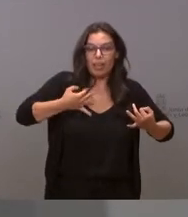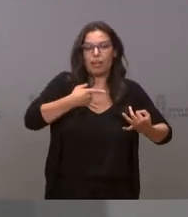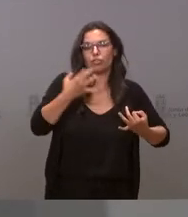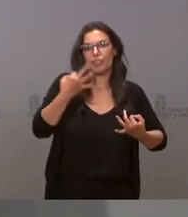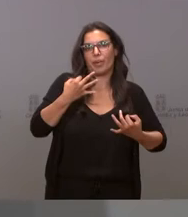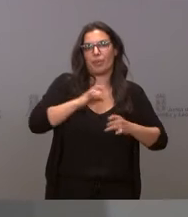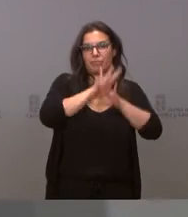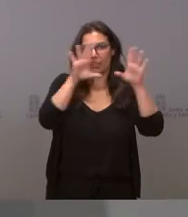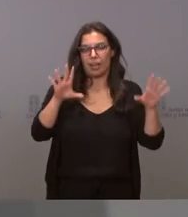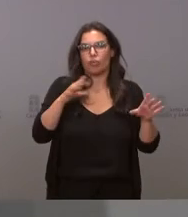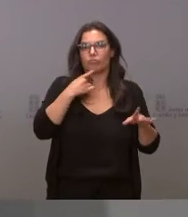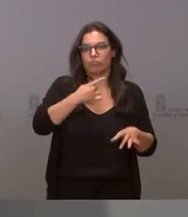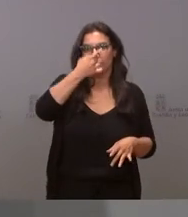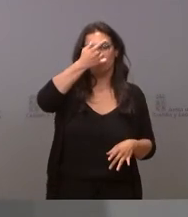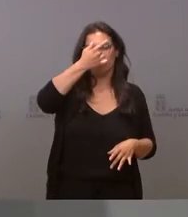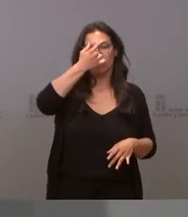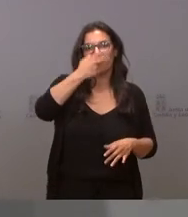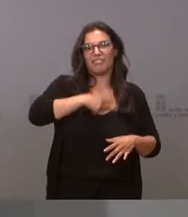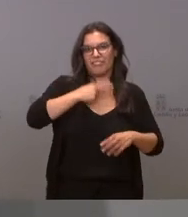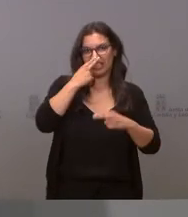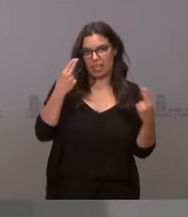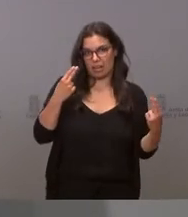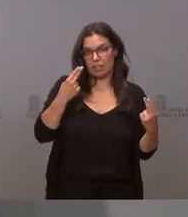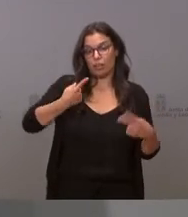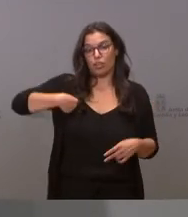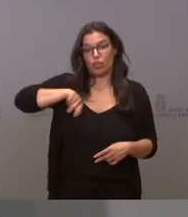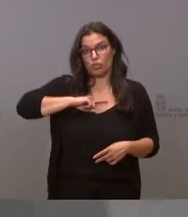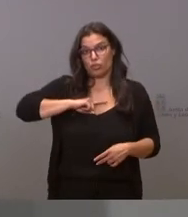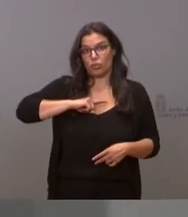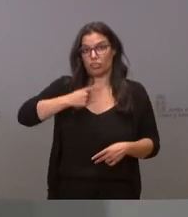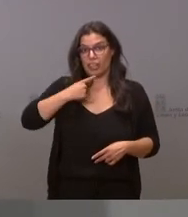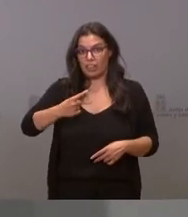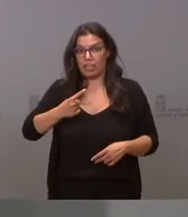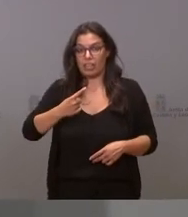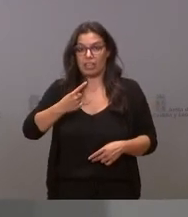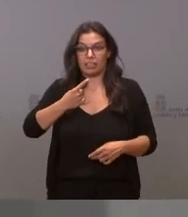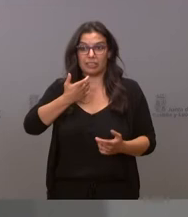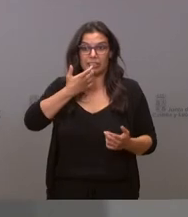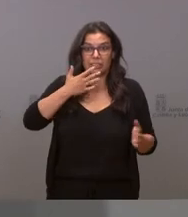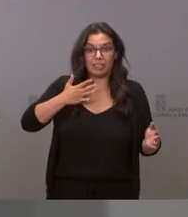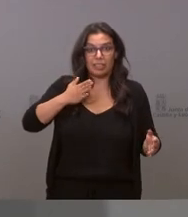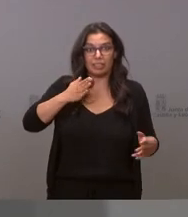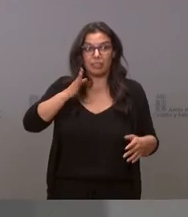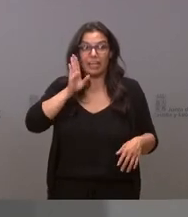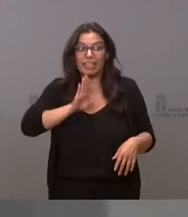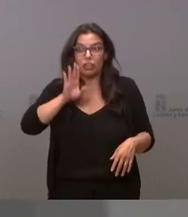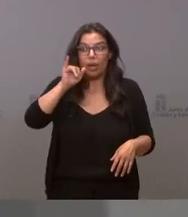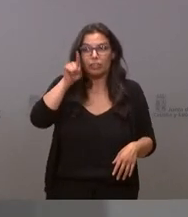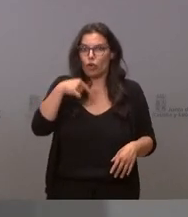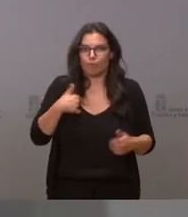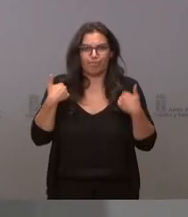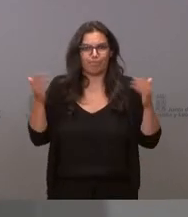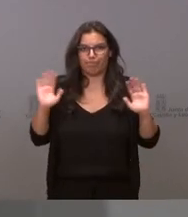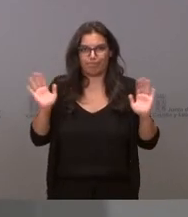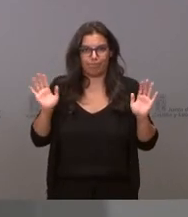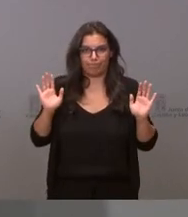fiscalía insisto no somos nosotros quienes tenemos que determinar la existencia o no de un presunto delito que en este momento